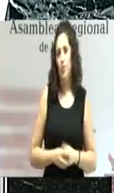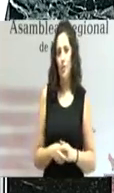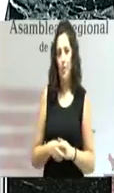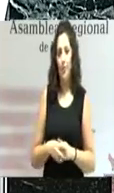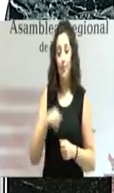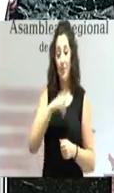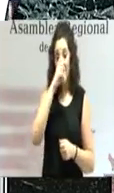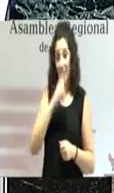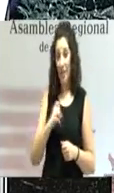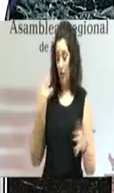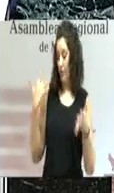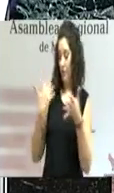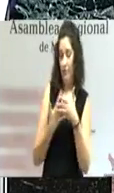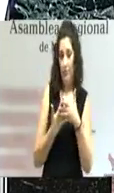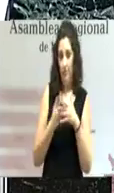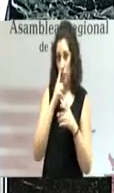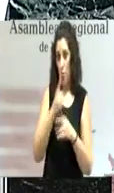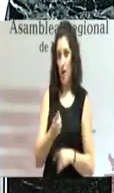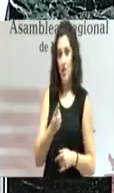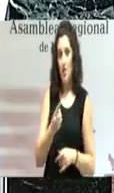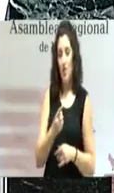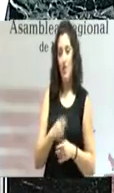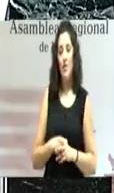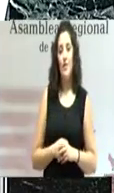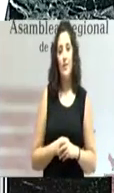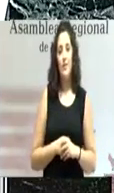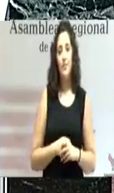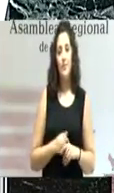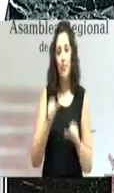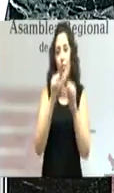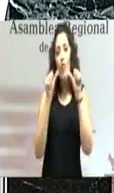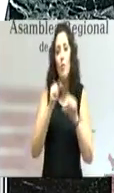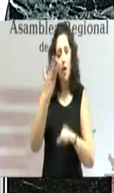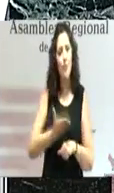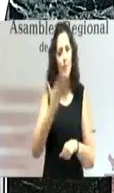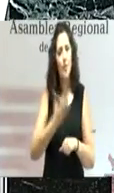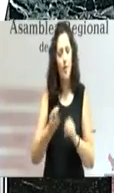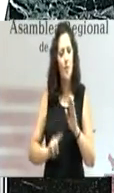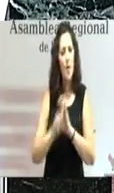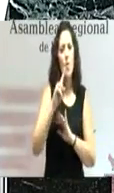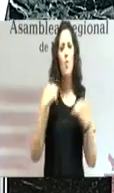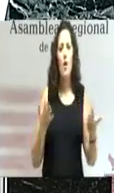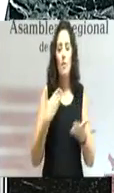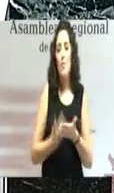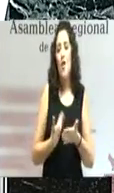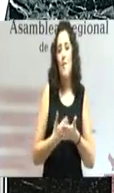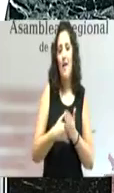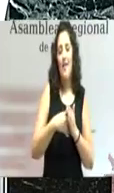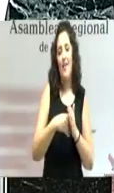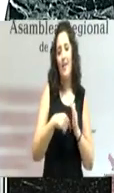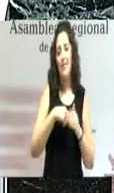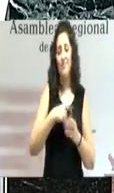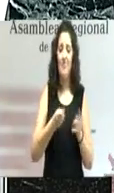impulsado una de forma muy importante el programa de garantía juvenil en la región de Murcia,